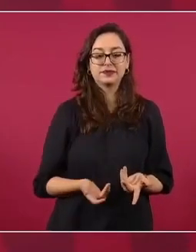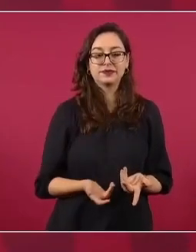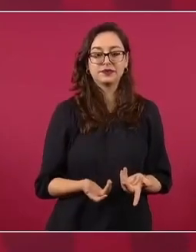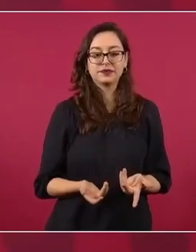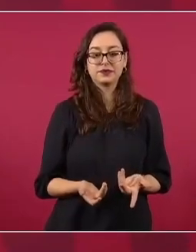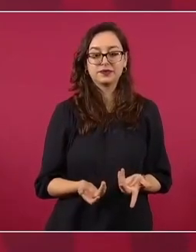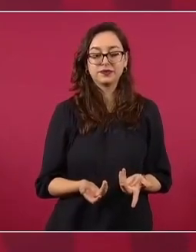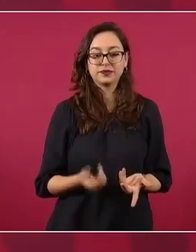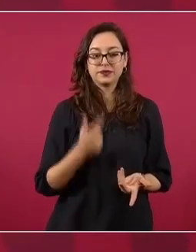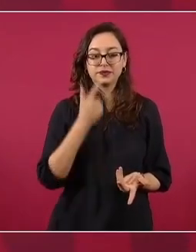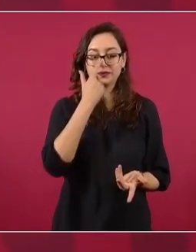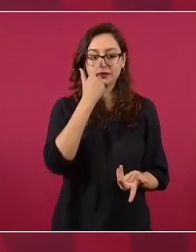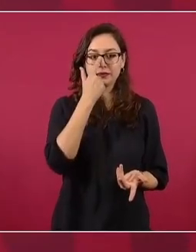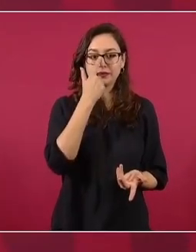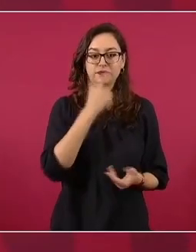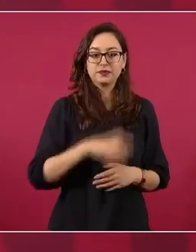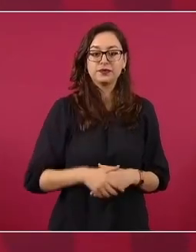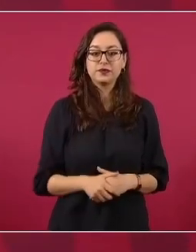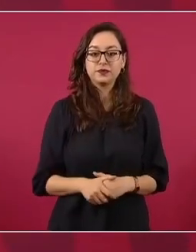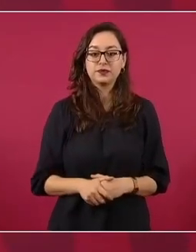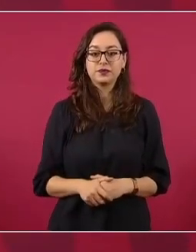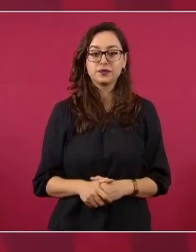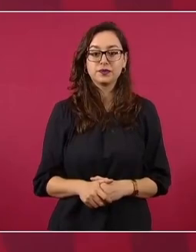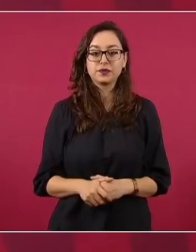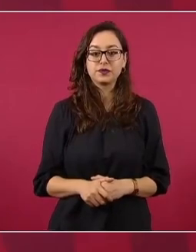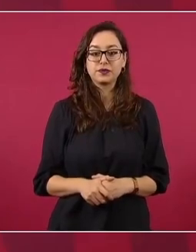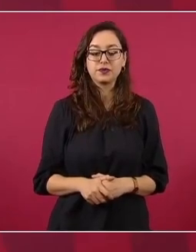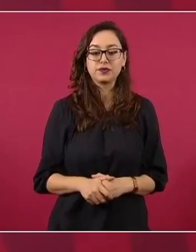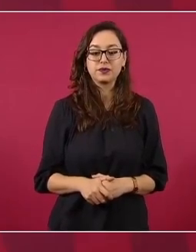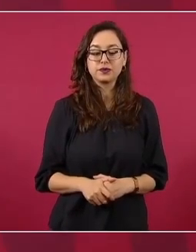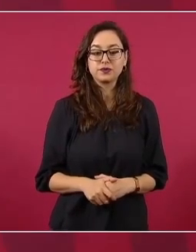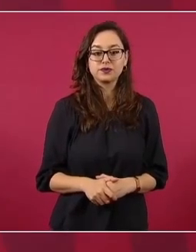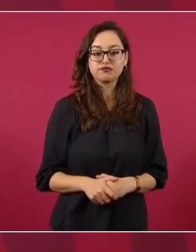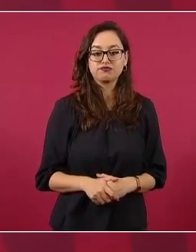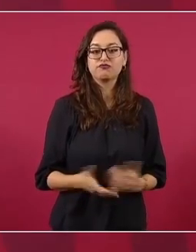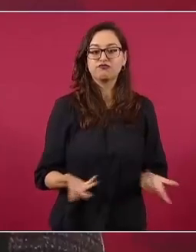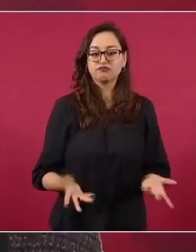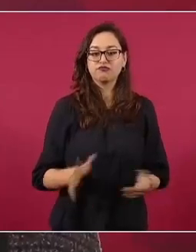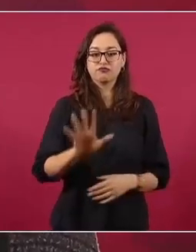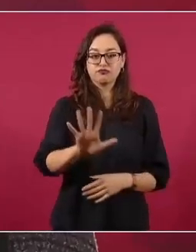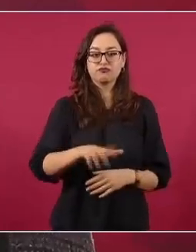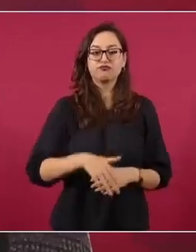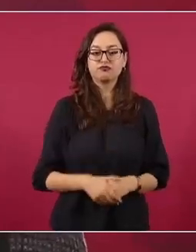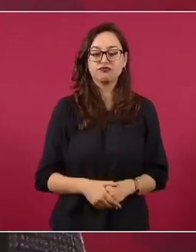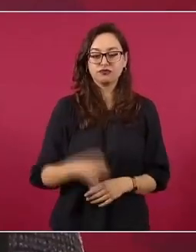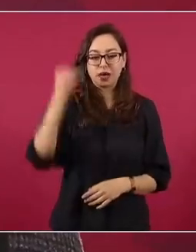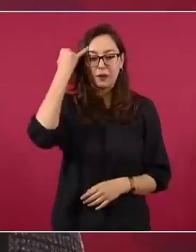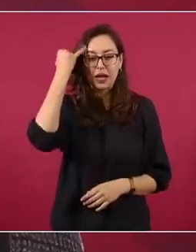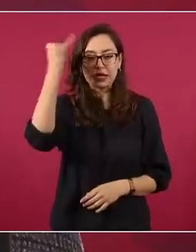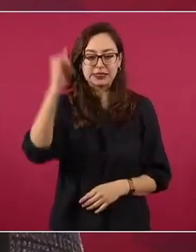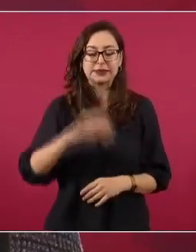a una gente, a una familia de un pueblo